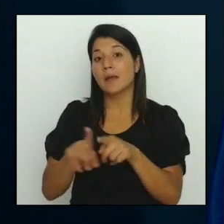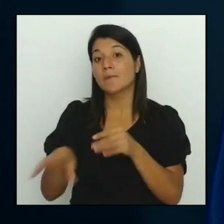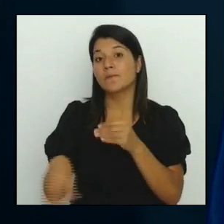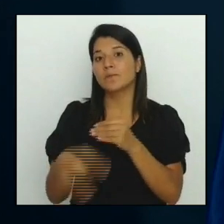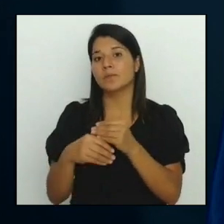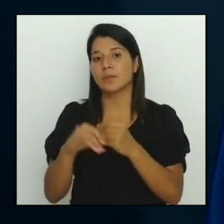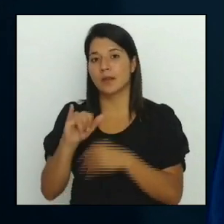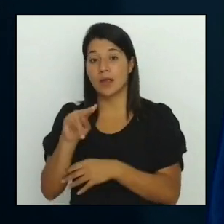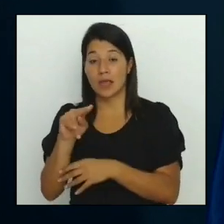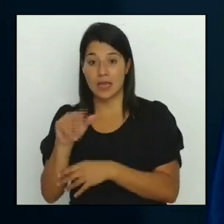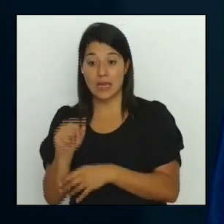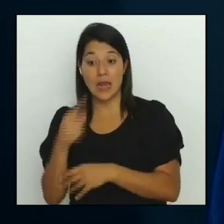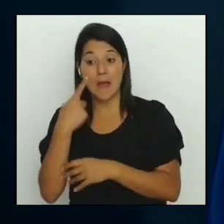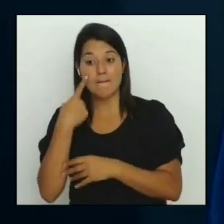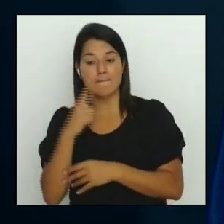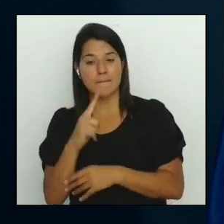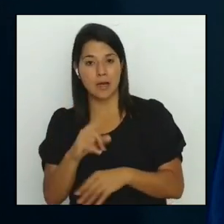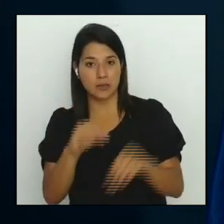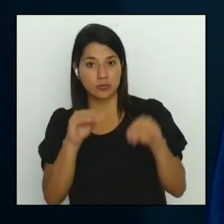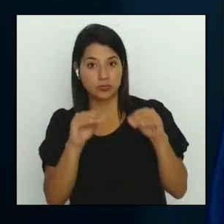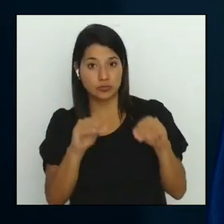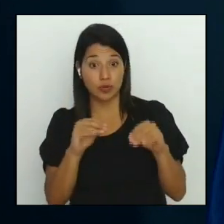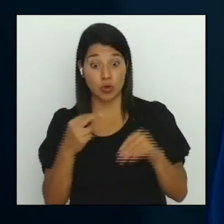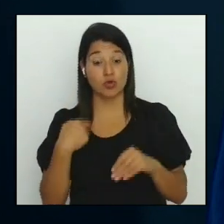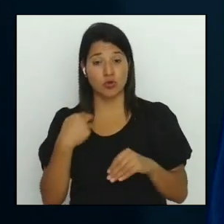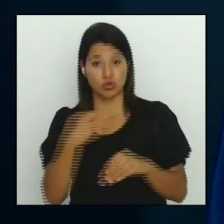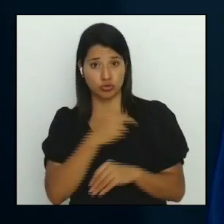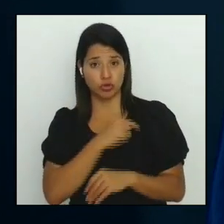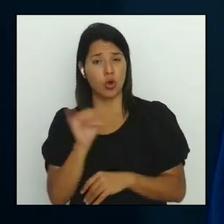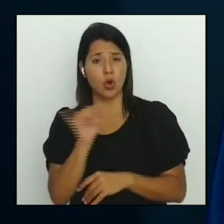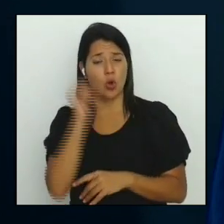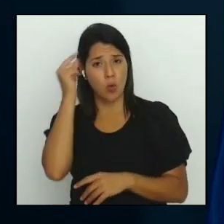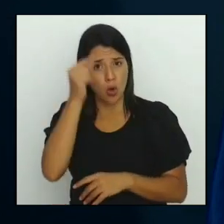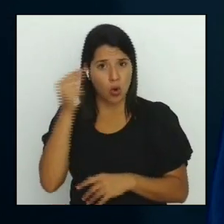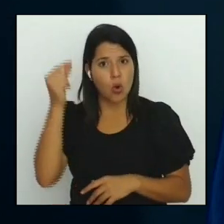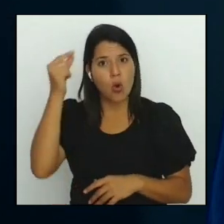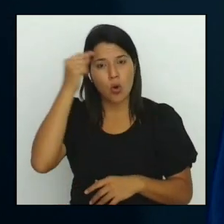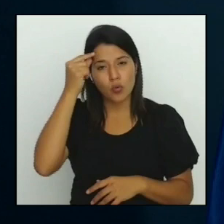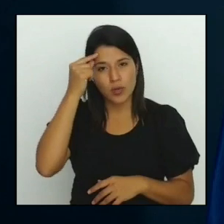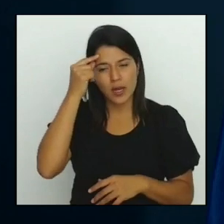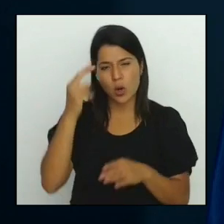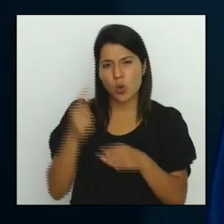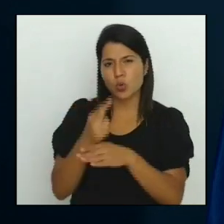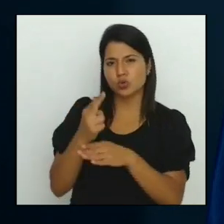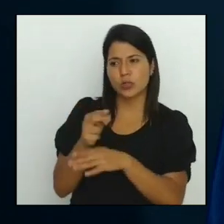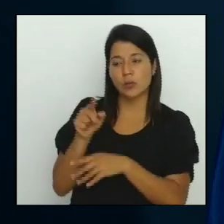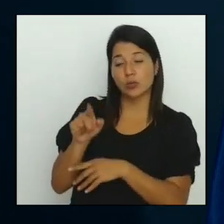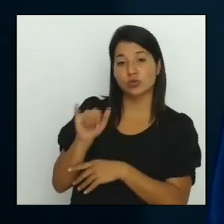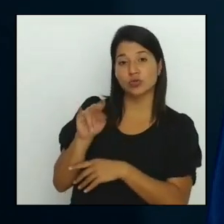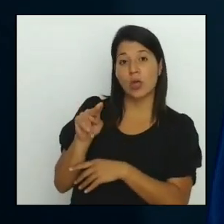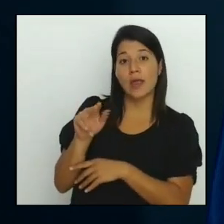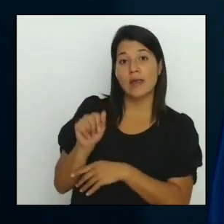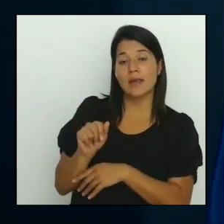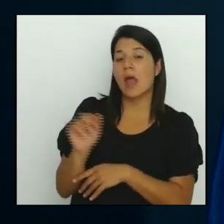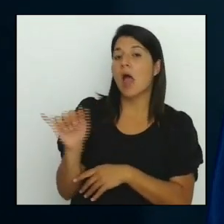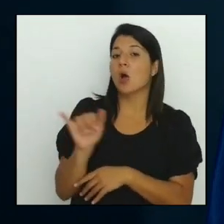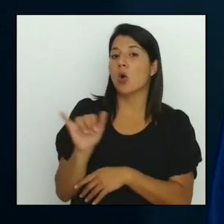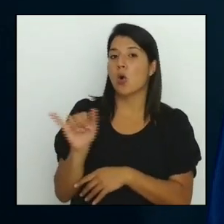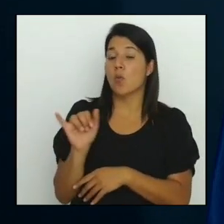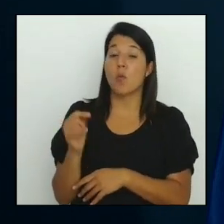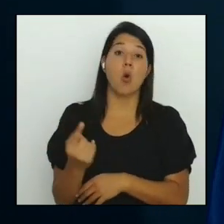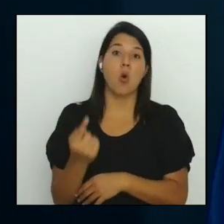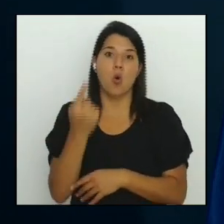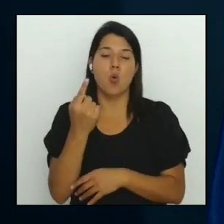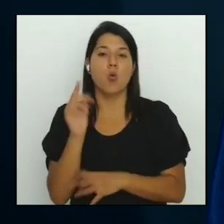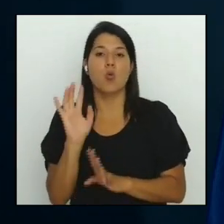hemos apostado mucho como gobierno a utilizar al INA como una como una herramienta una institución que venga a